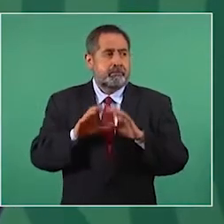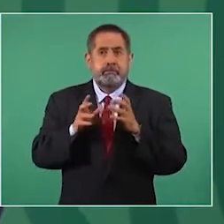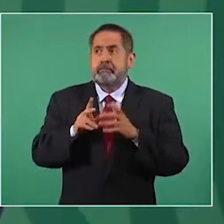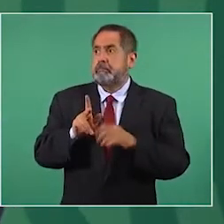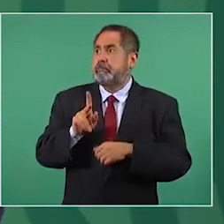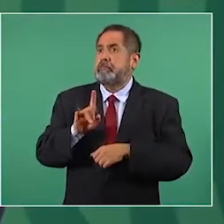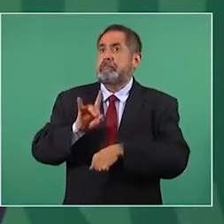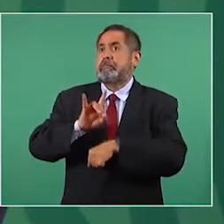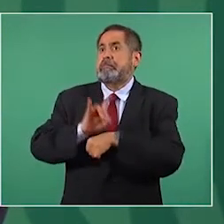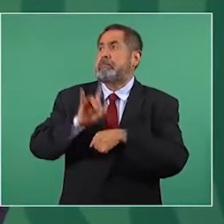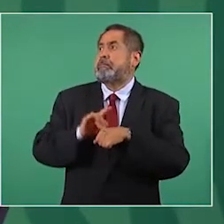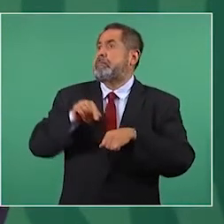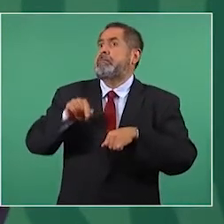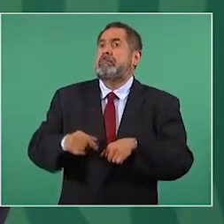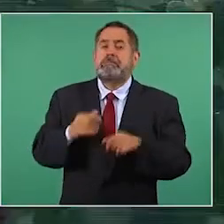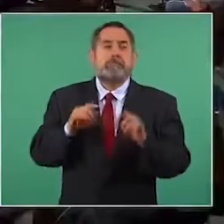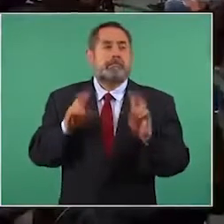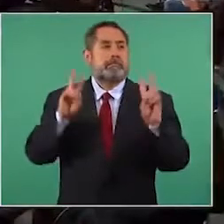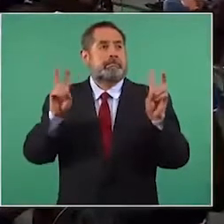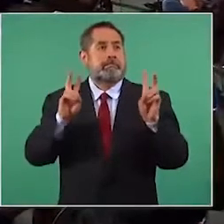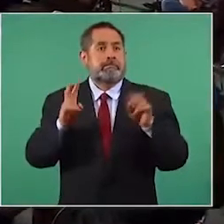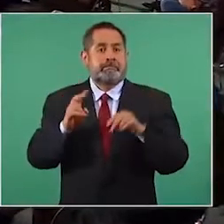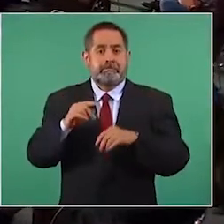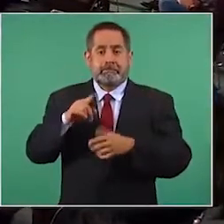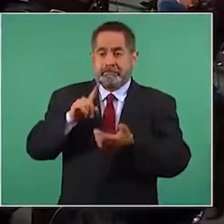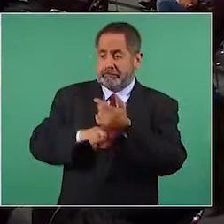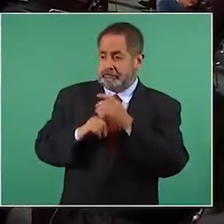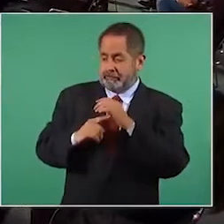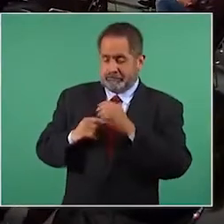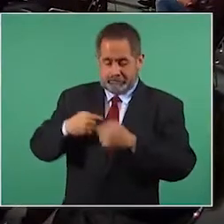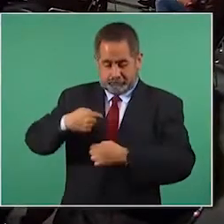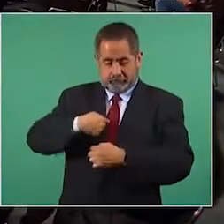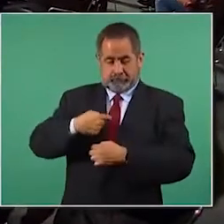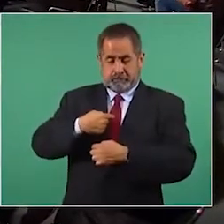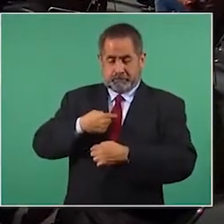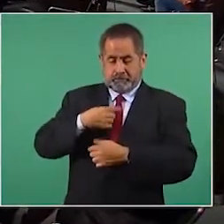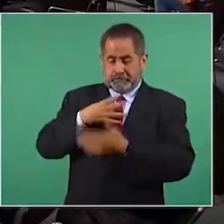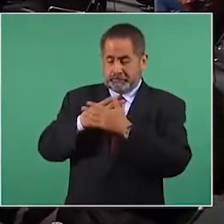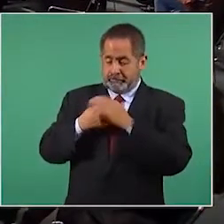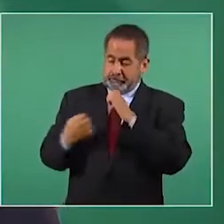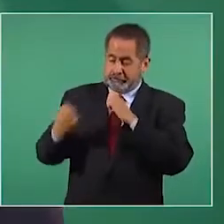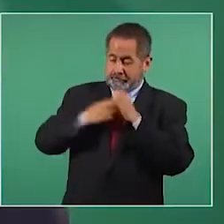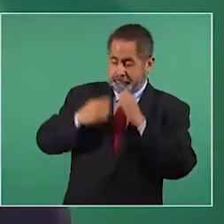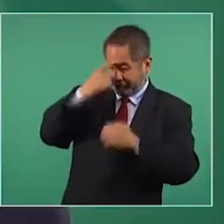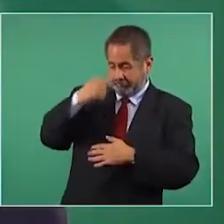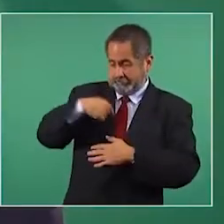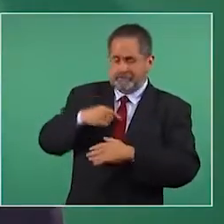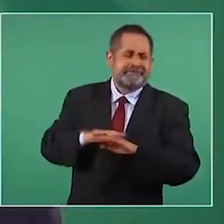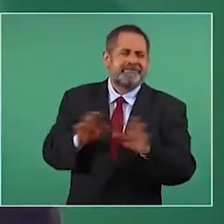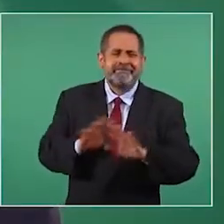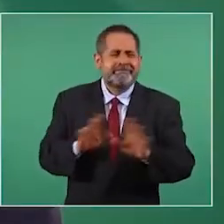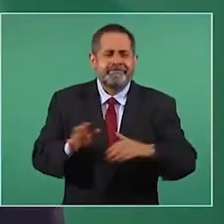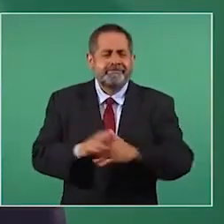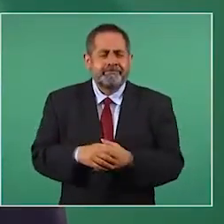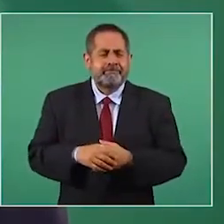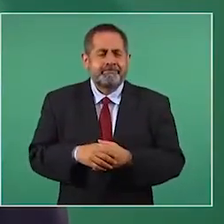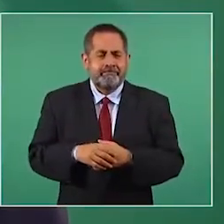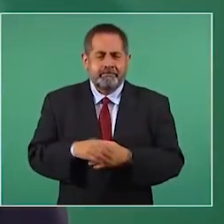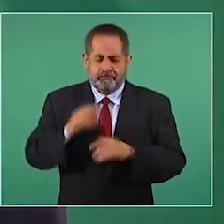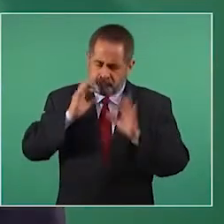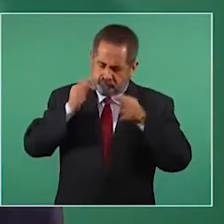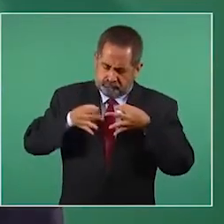porque no me gusta el autoengaño. Eso corresponde a los